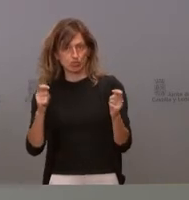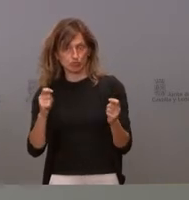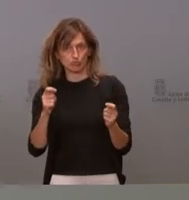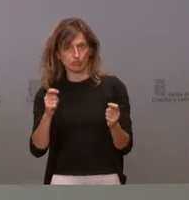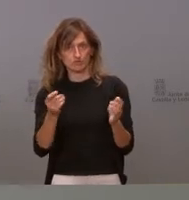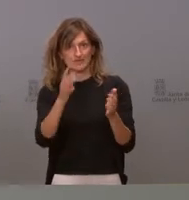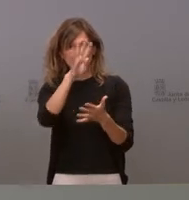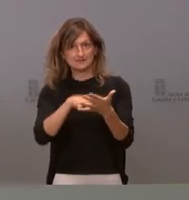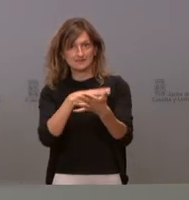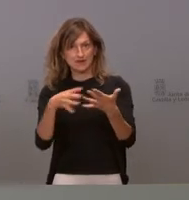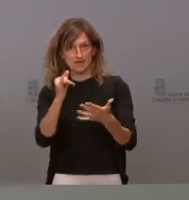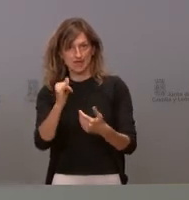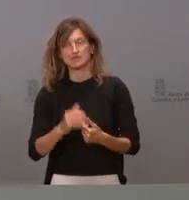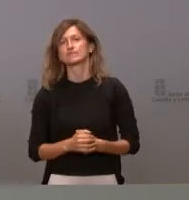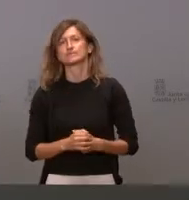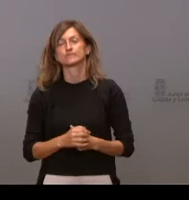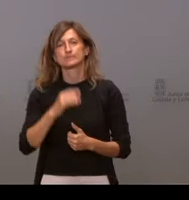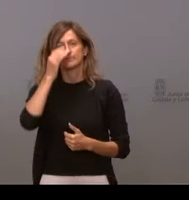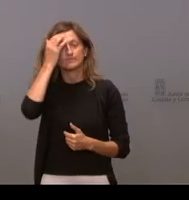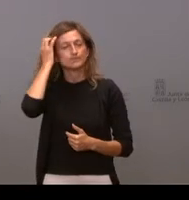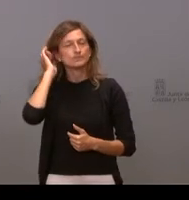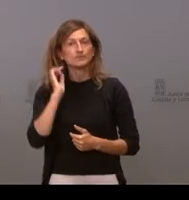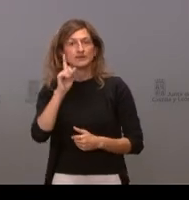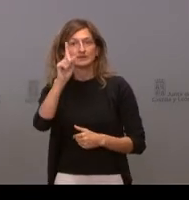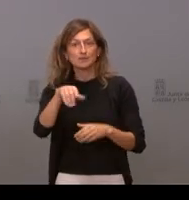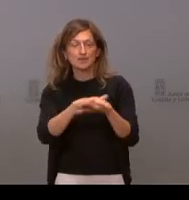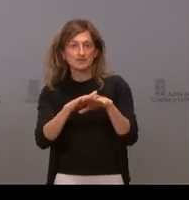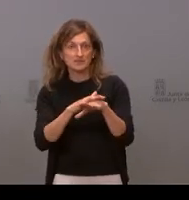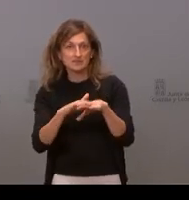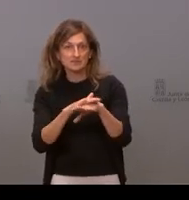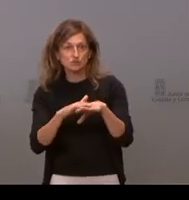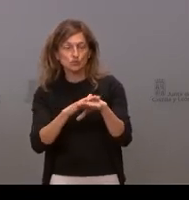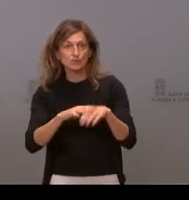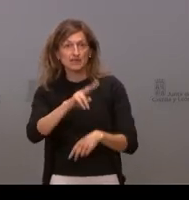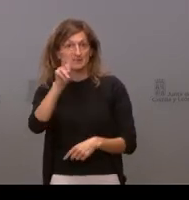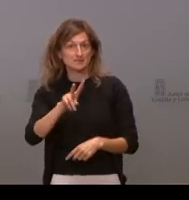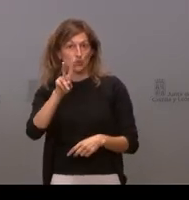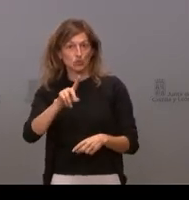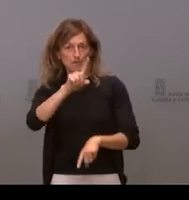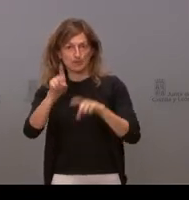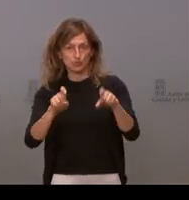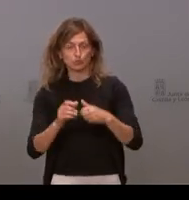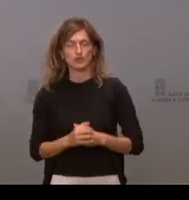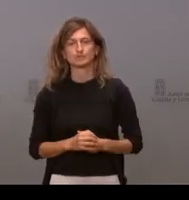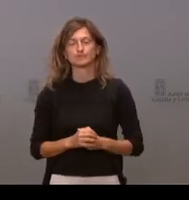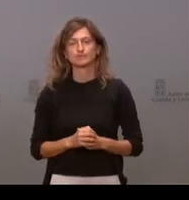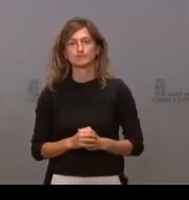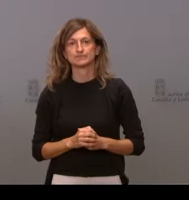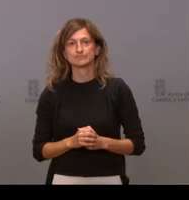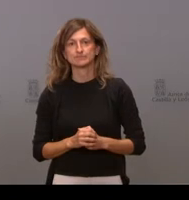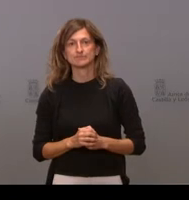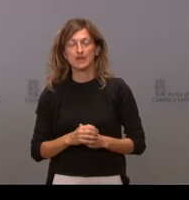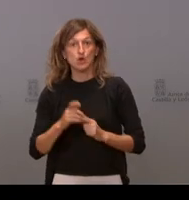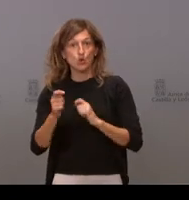tablas. También, disculpe, en segundo lugar, acerca de un